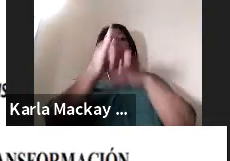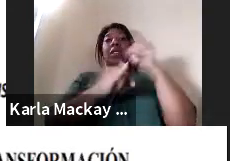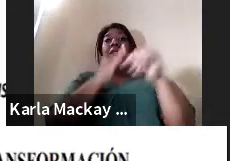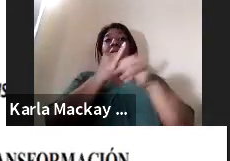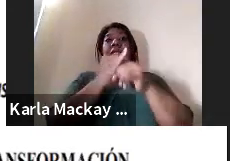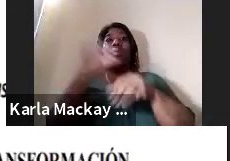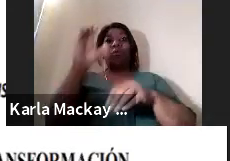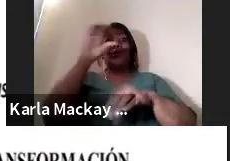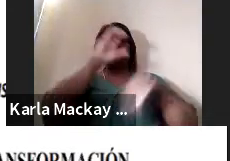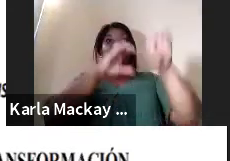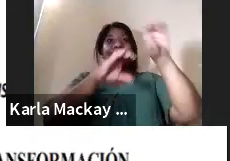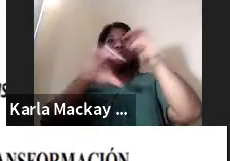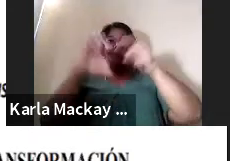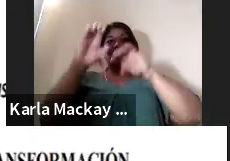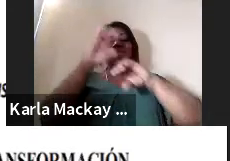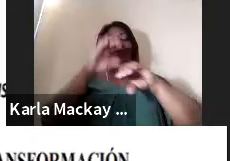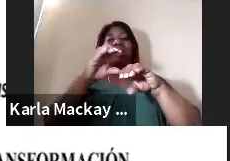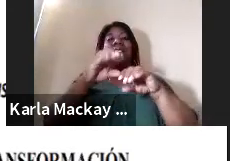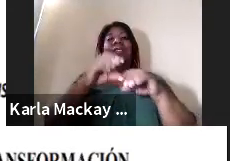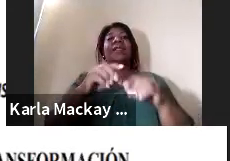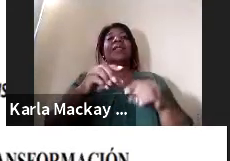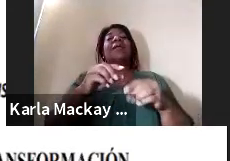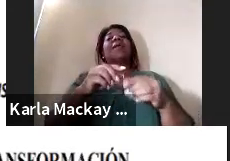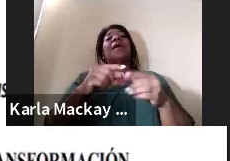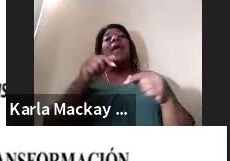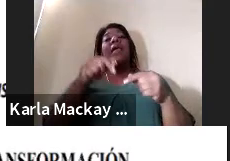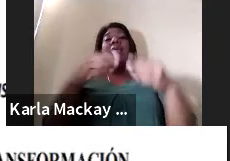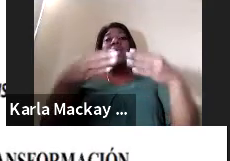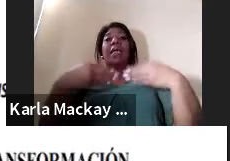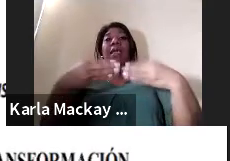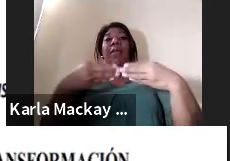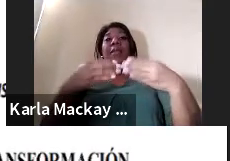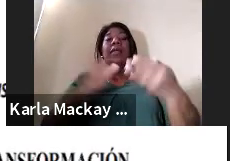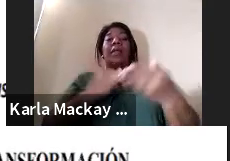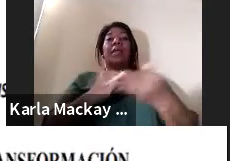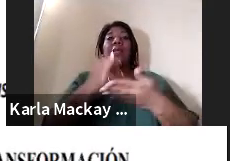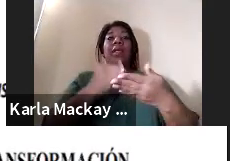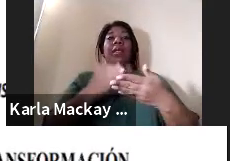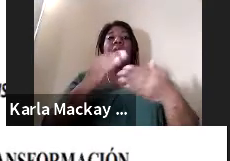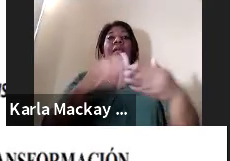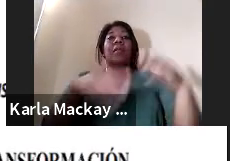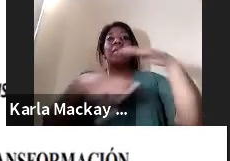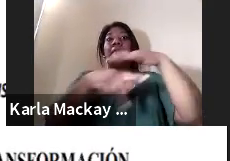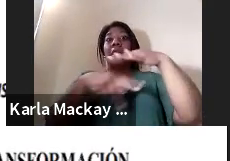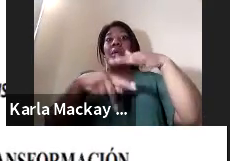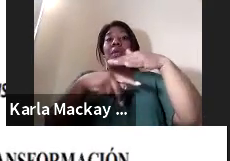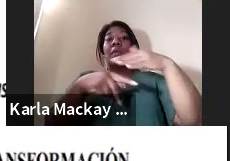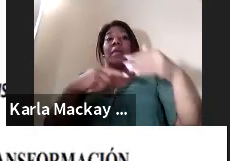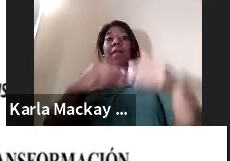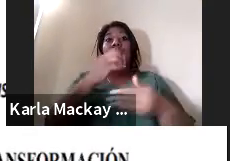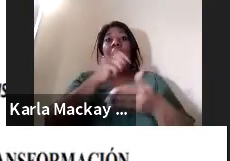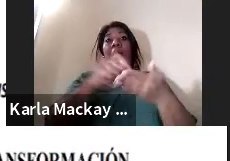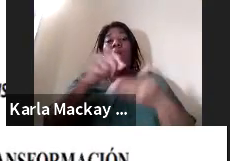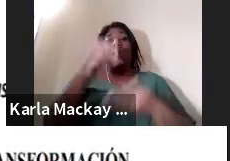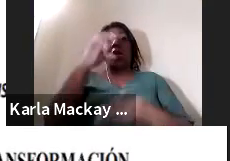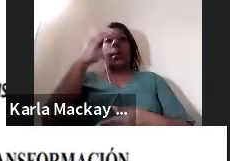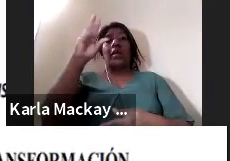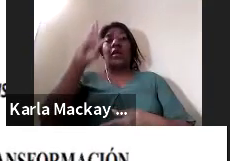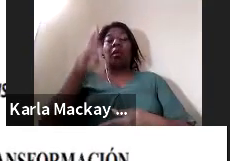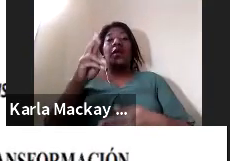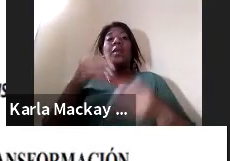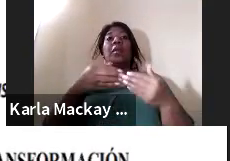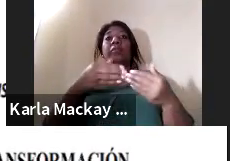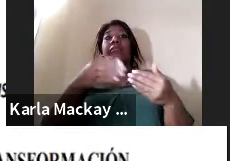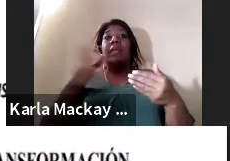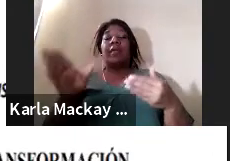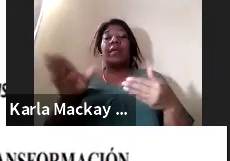la investigación para los nuevos investigadores acá en Panamá le ha abierto mucha puerta ahora mismo ellos están haciendo una presentación para el 24 de